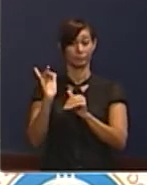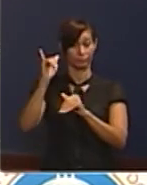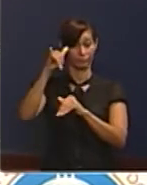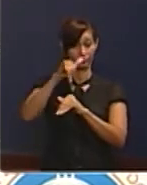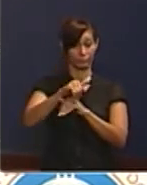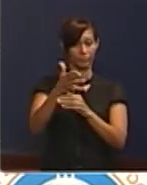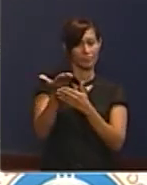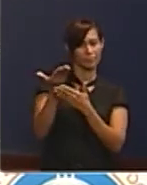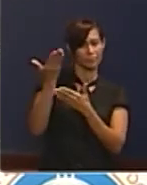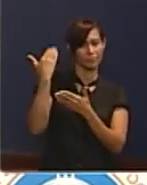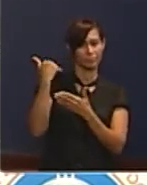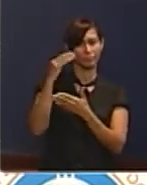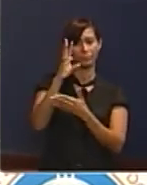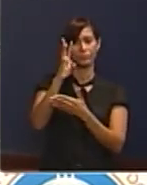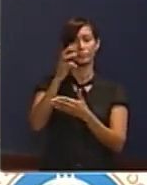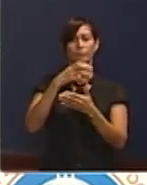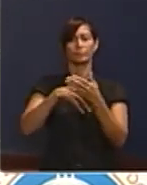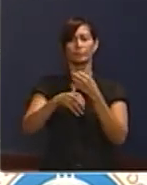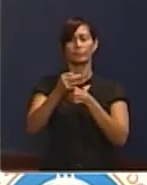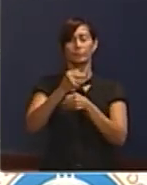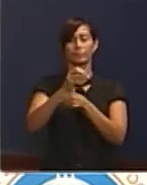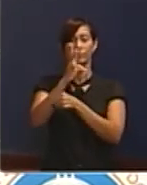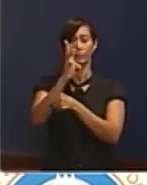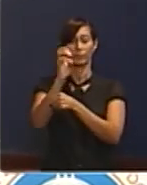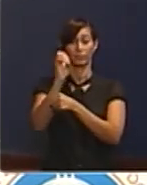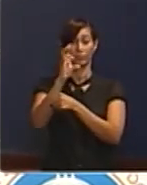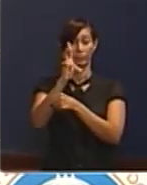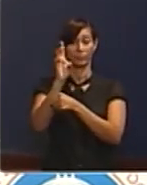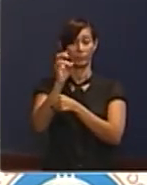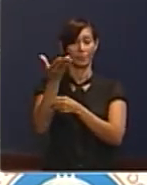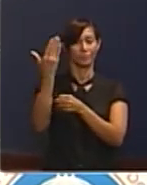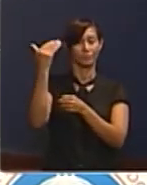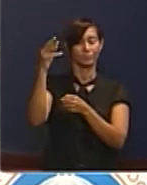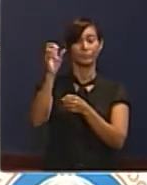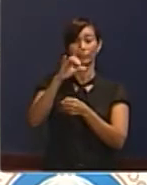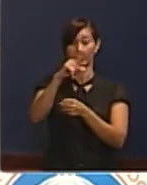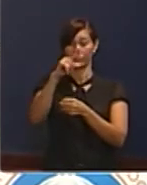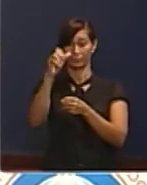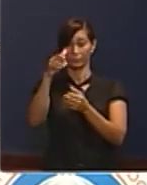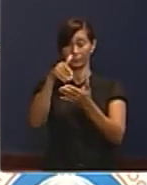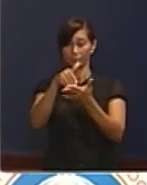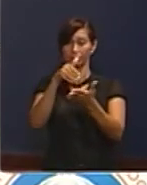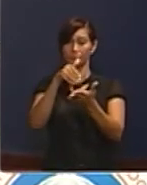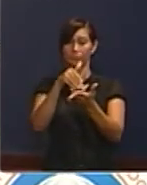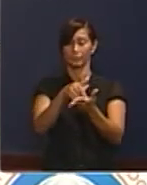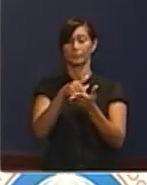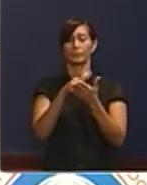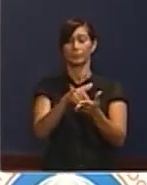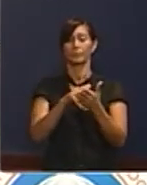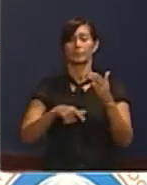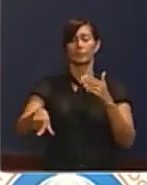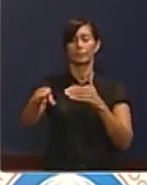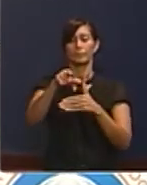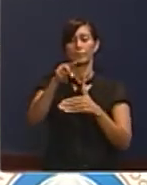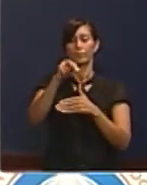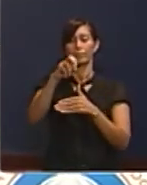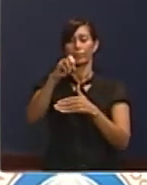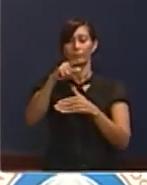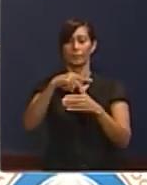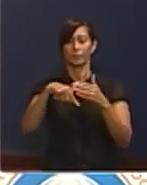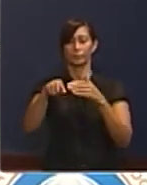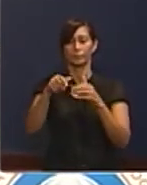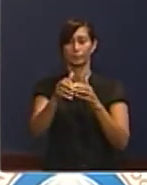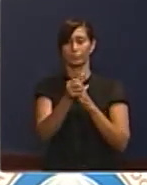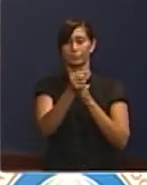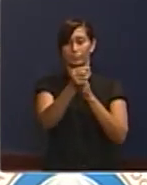en los años 60, 70, se cultivaban casi 100.000 hectáreas de maní. Toda esa producción era dirigida